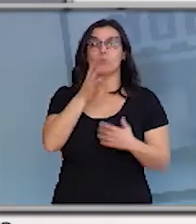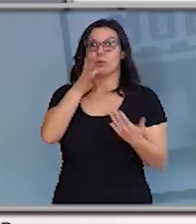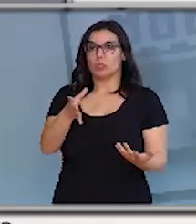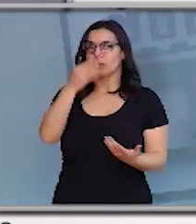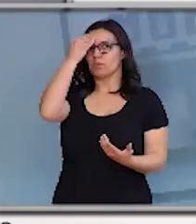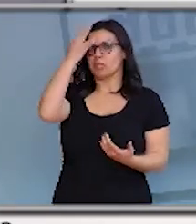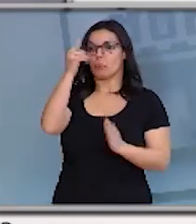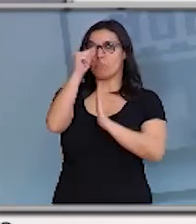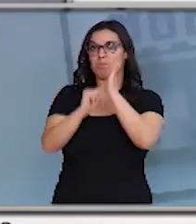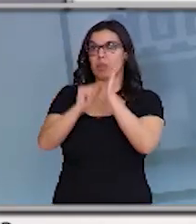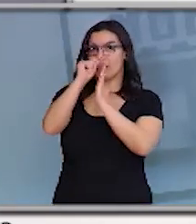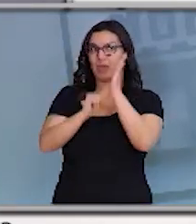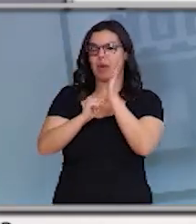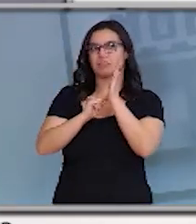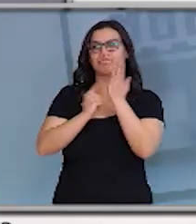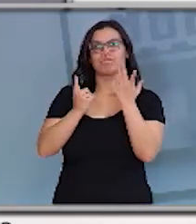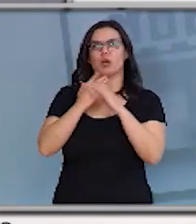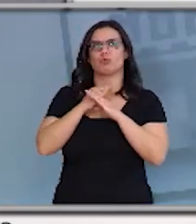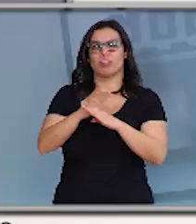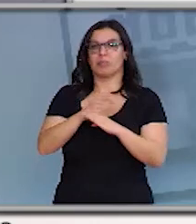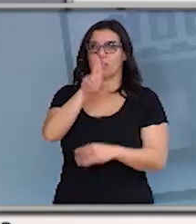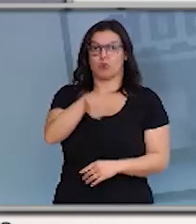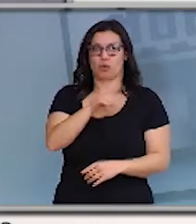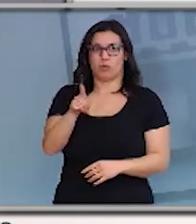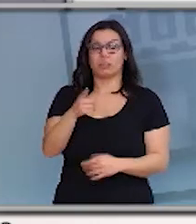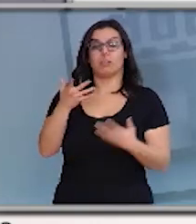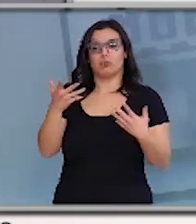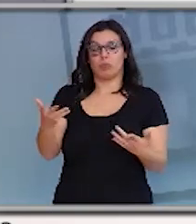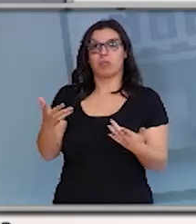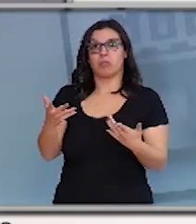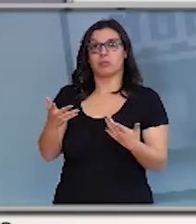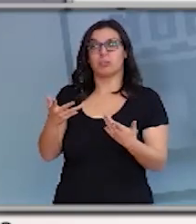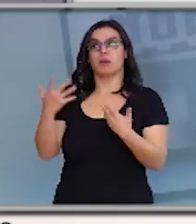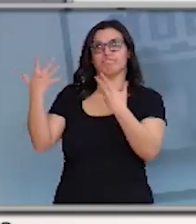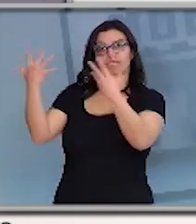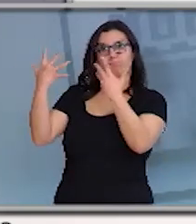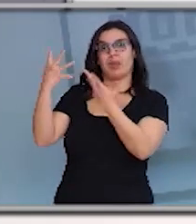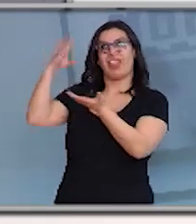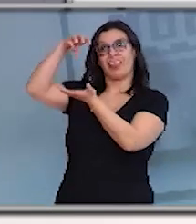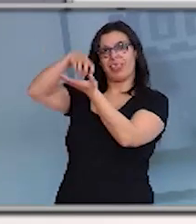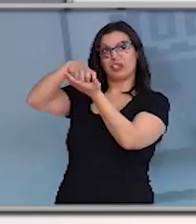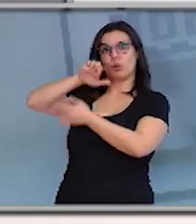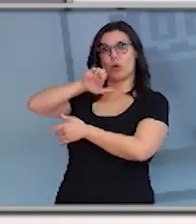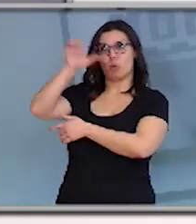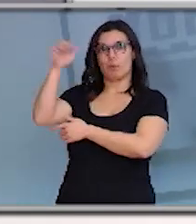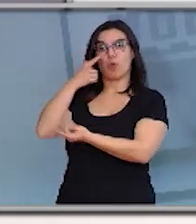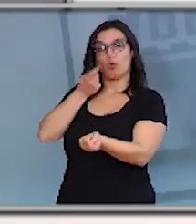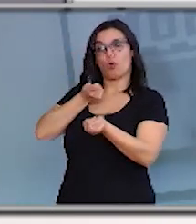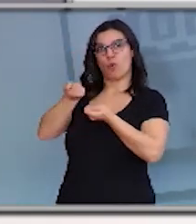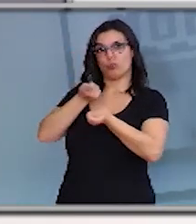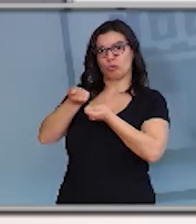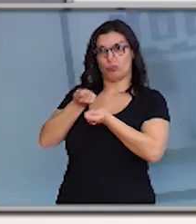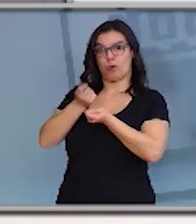estas medidas non son suficientes e seguindo as recomendaciones do Centro Europeo de Control e Prevención de